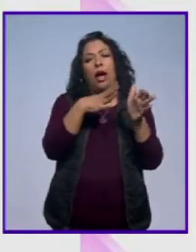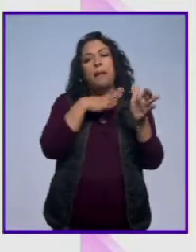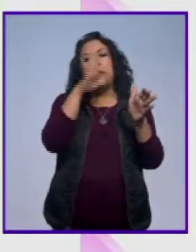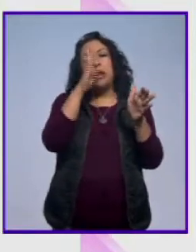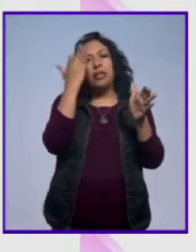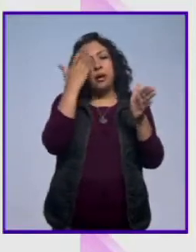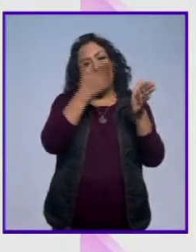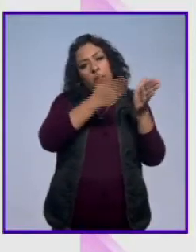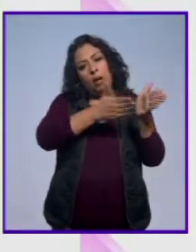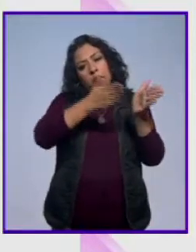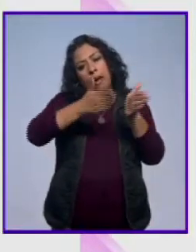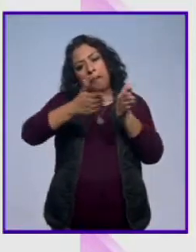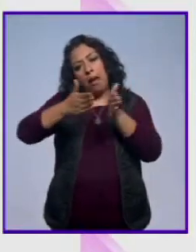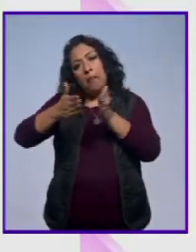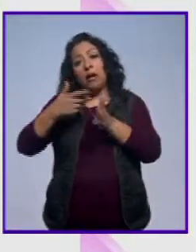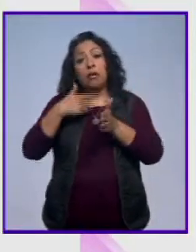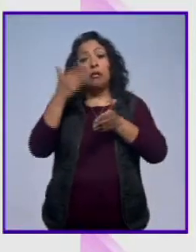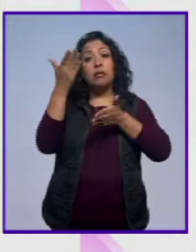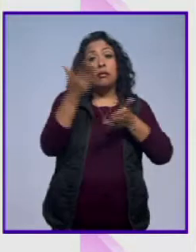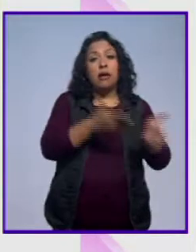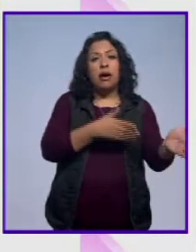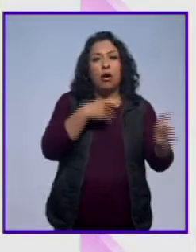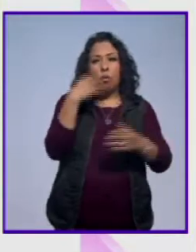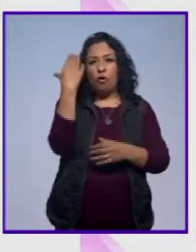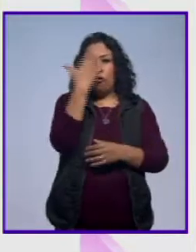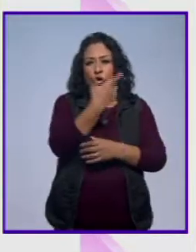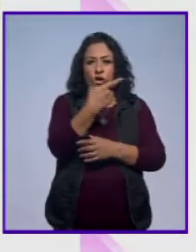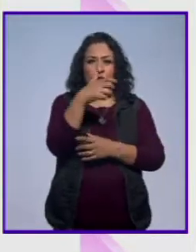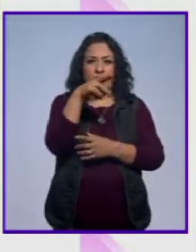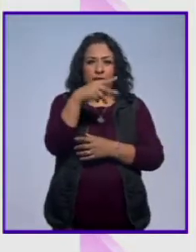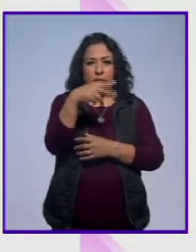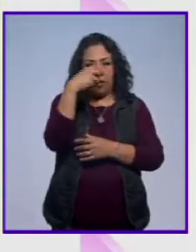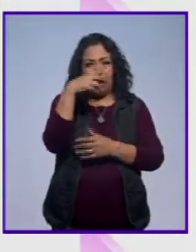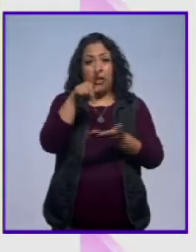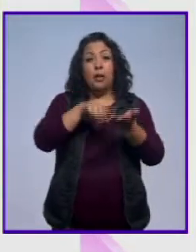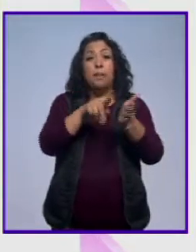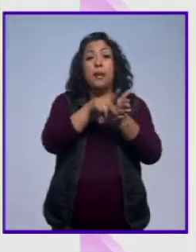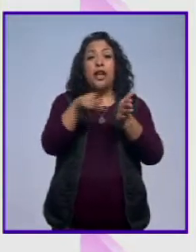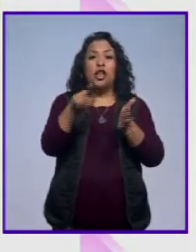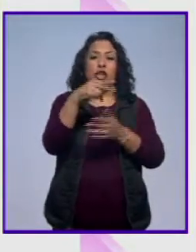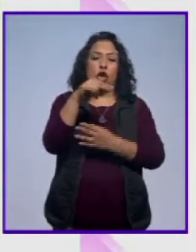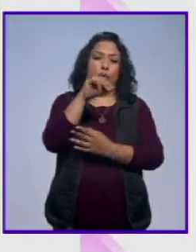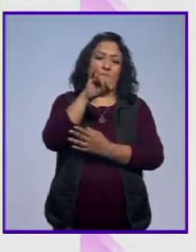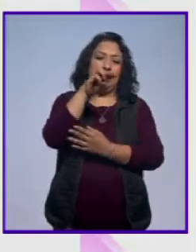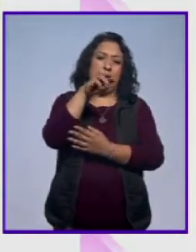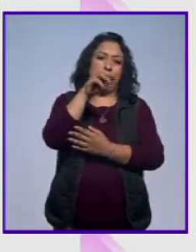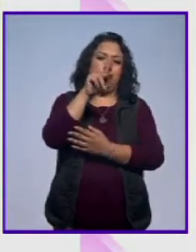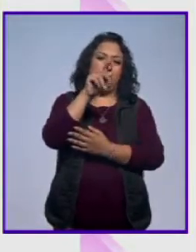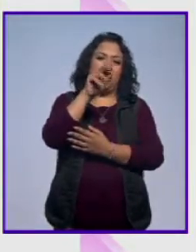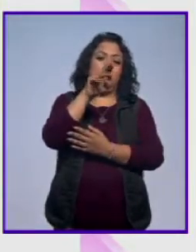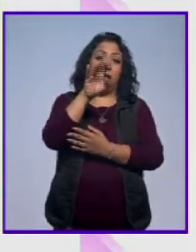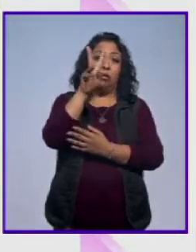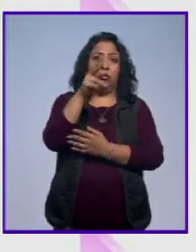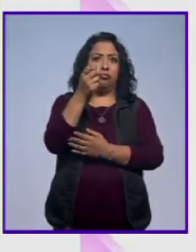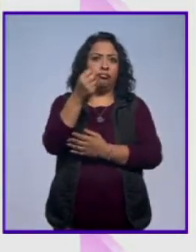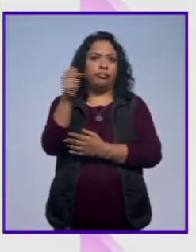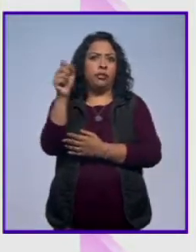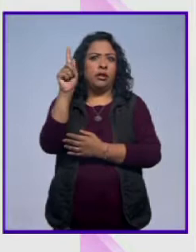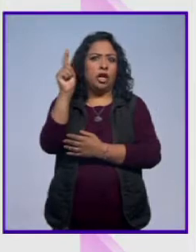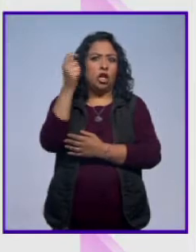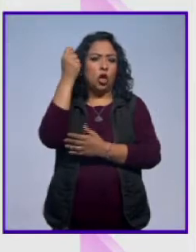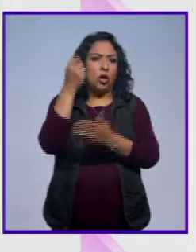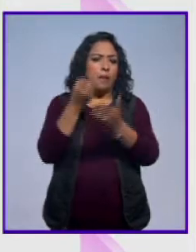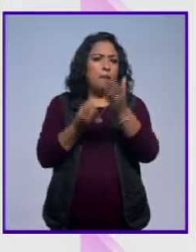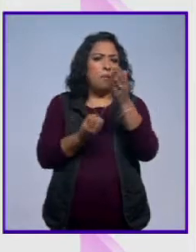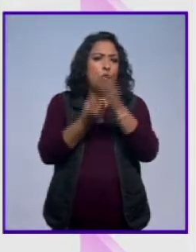la llegada del fotograbado a México con el periódico El Imparcial, que trajo lo más avanzado en